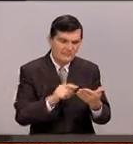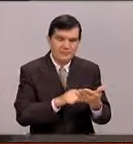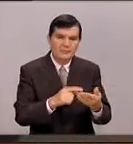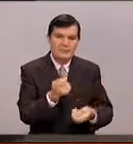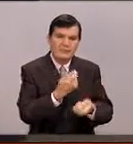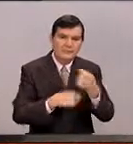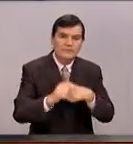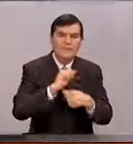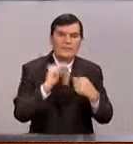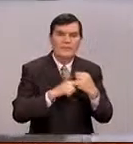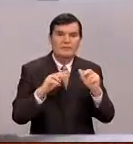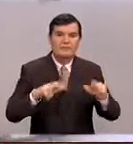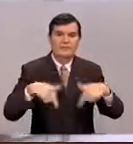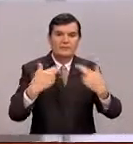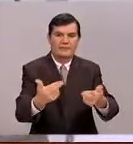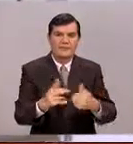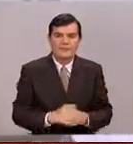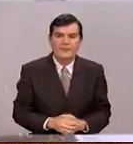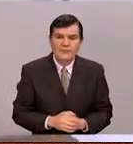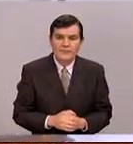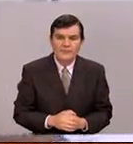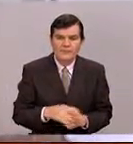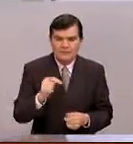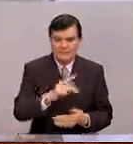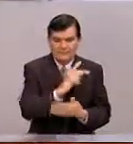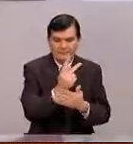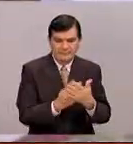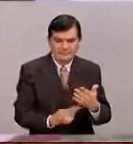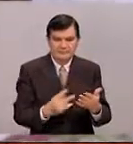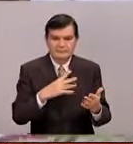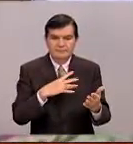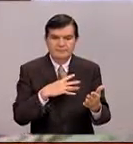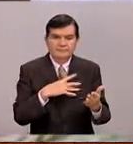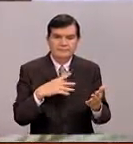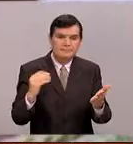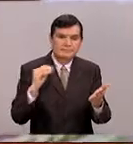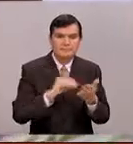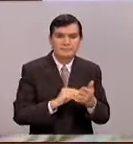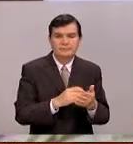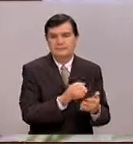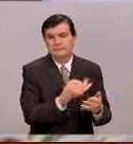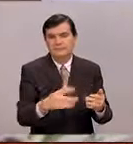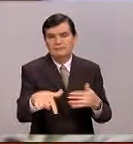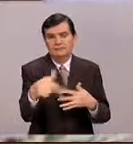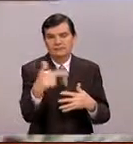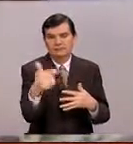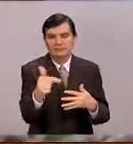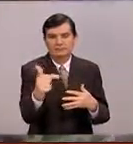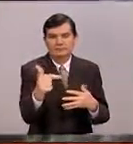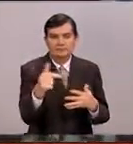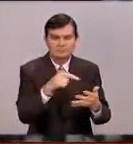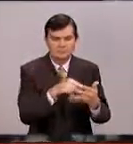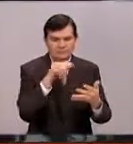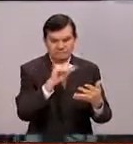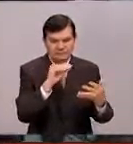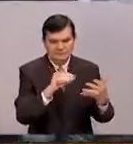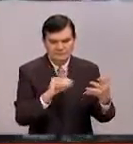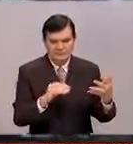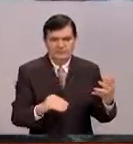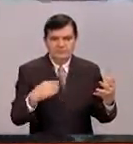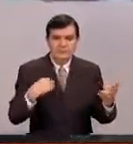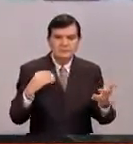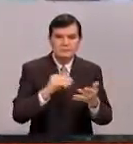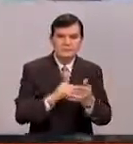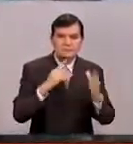por un regalito. El programa está estructurado con doce sesiones. Estas doce sesiones se